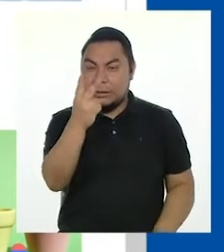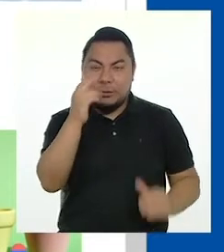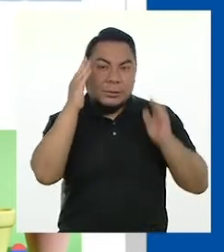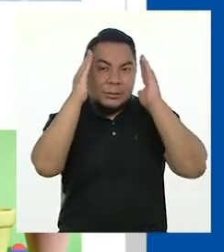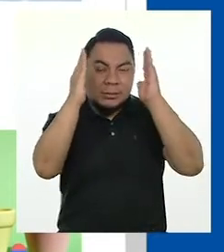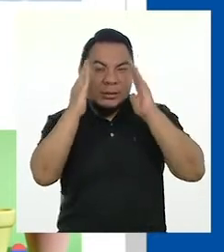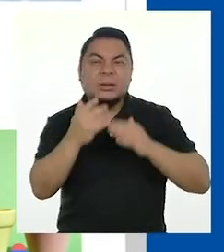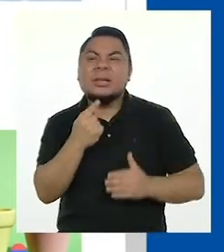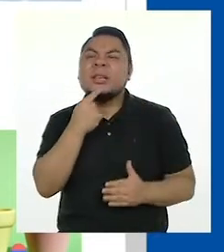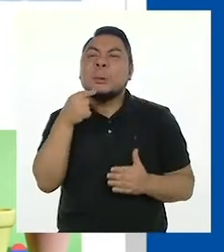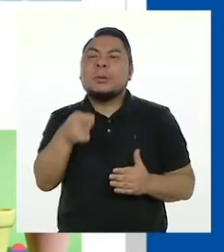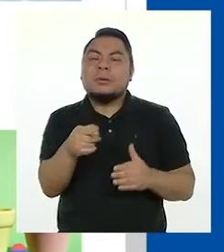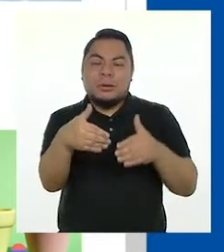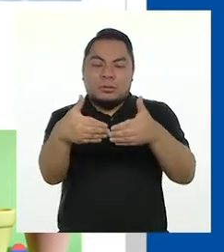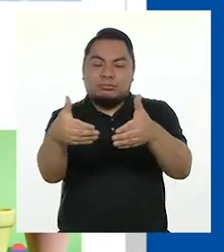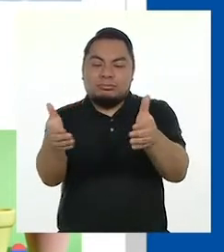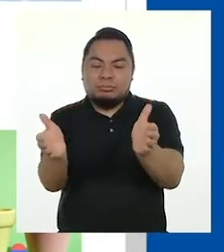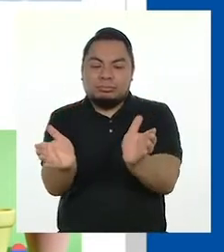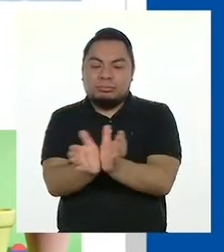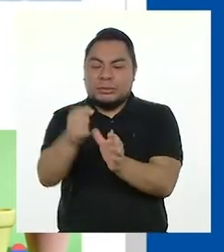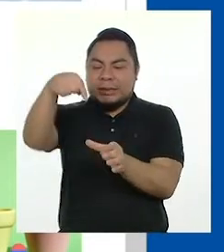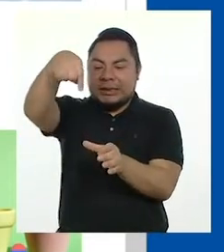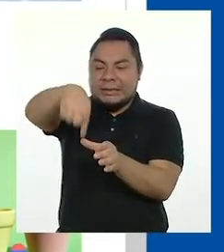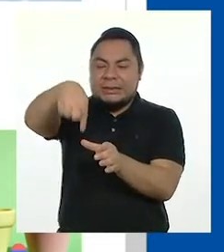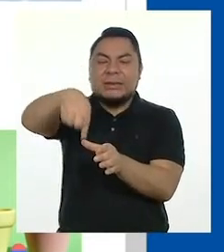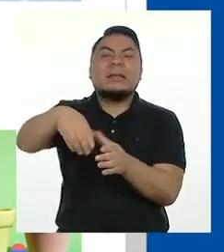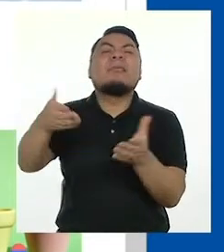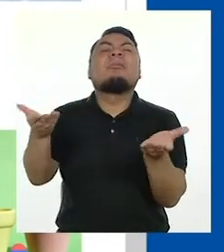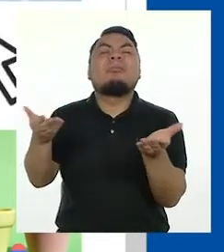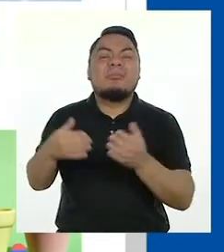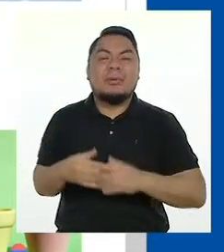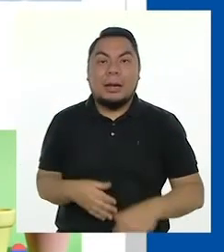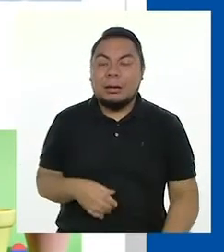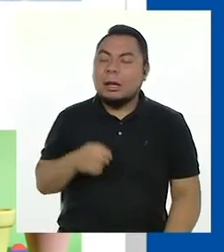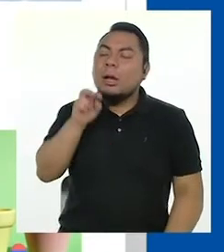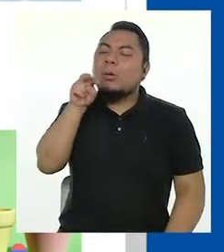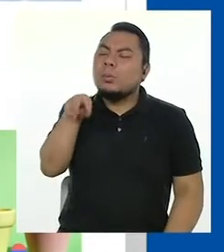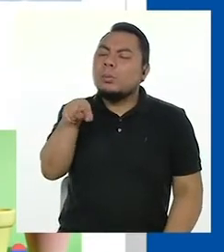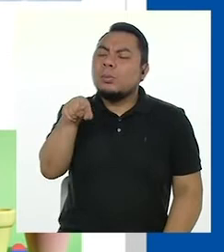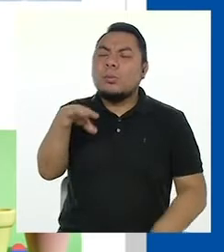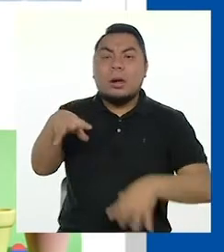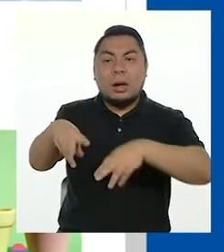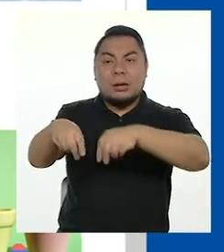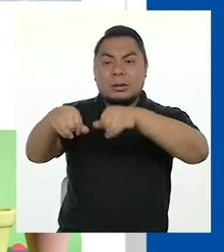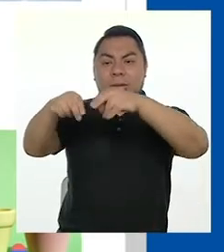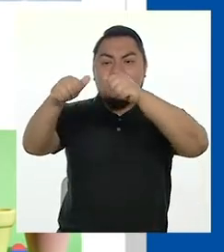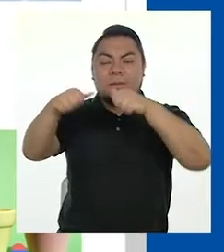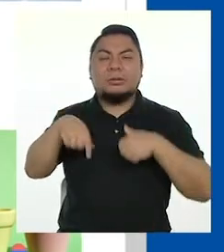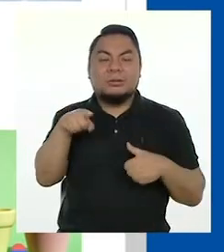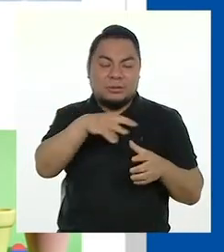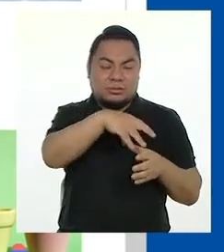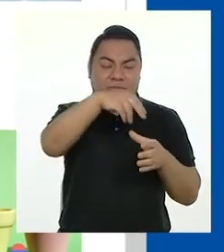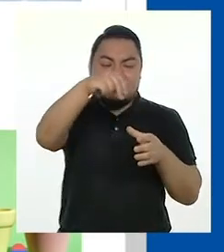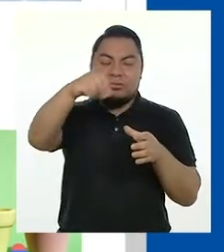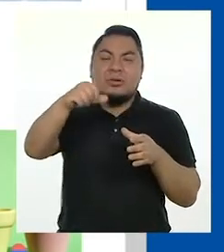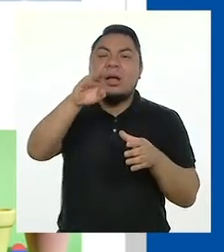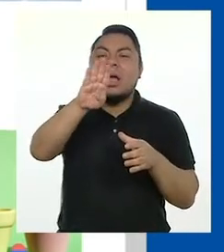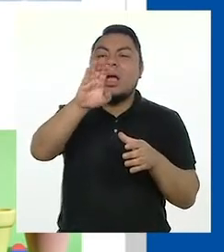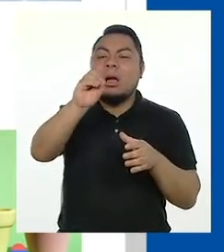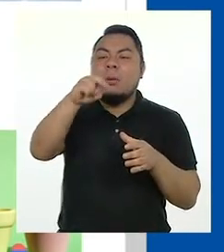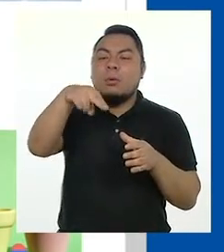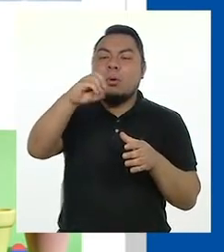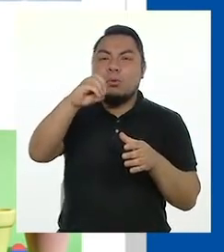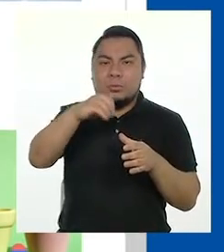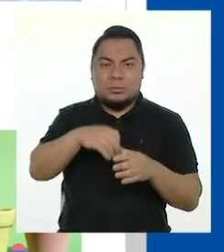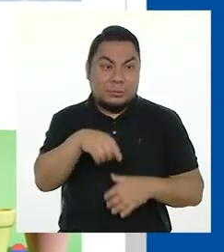qué tienen las macetas dentro. Veo que tienen tierra y abono. ¿Seguro?